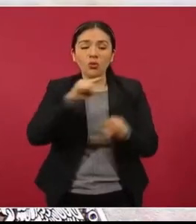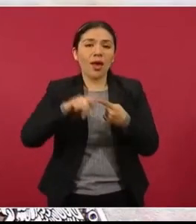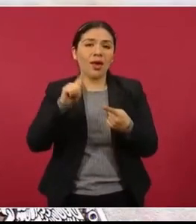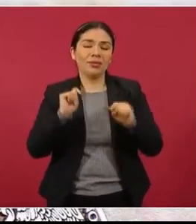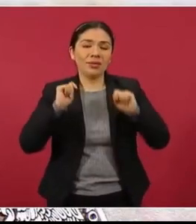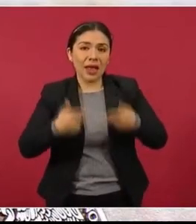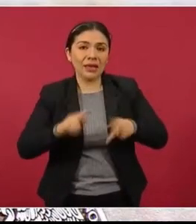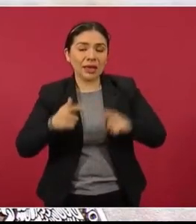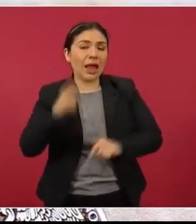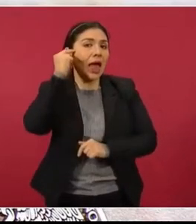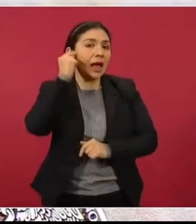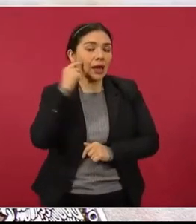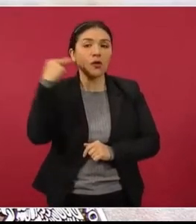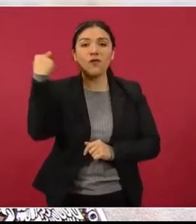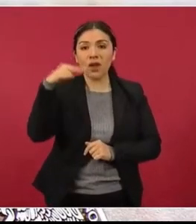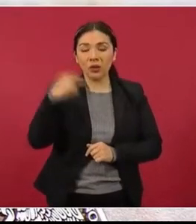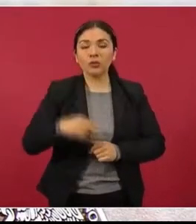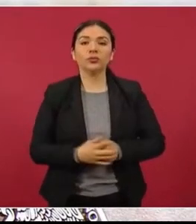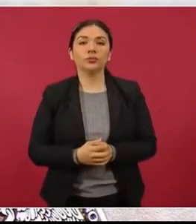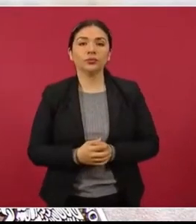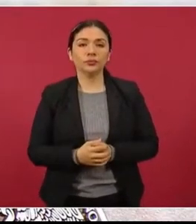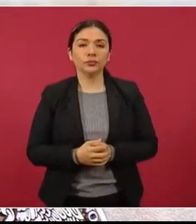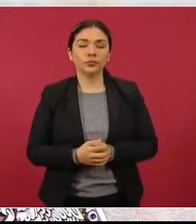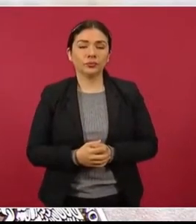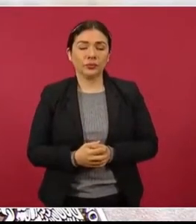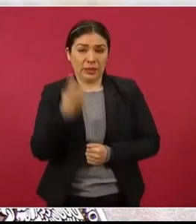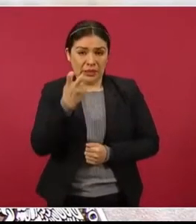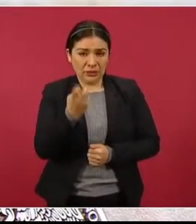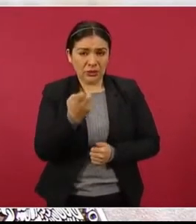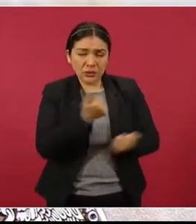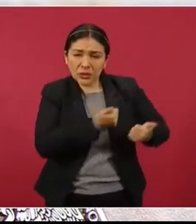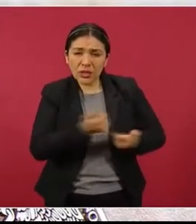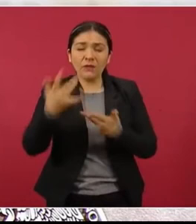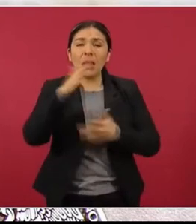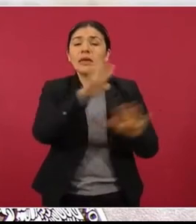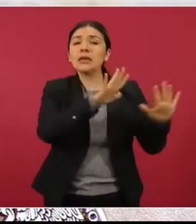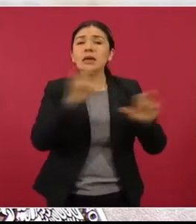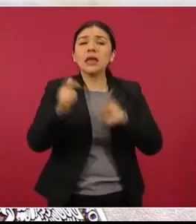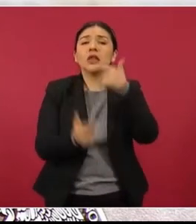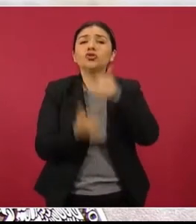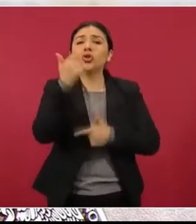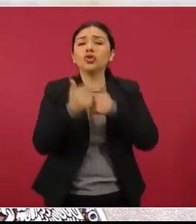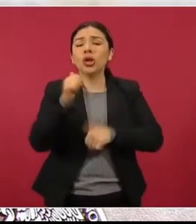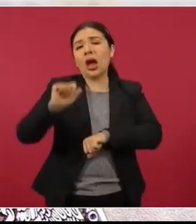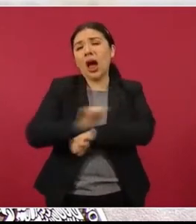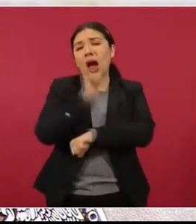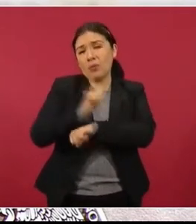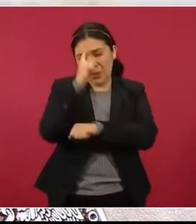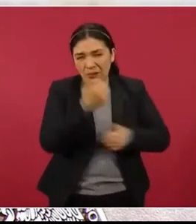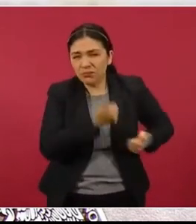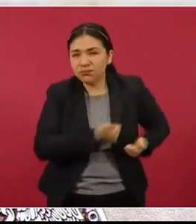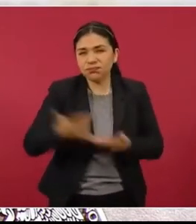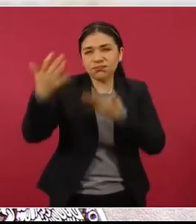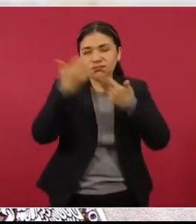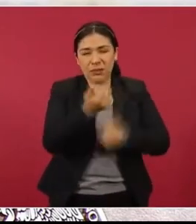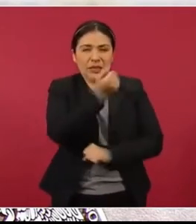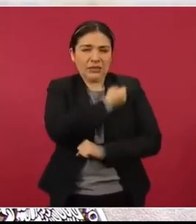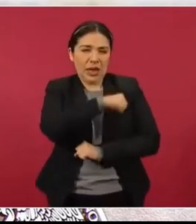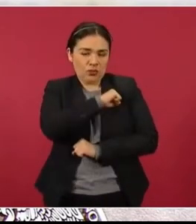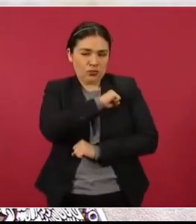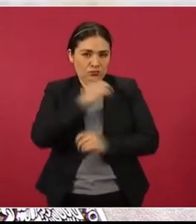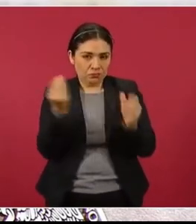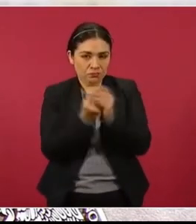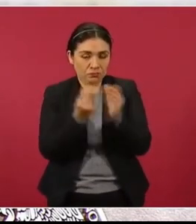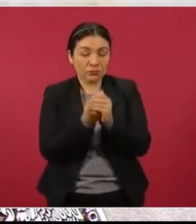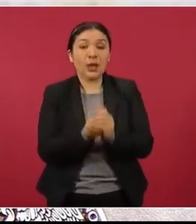Veracruz. La cobertura para ello fue en 512 unidades de salud y de manera mediata se